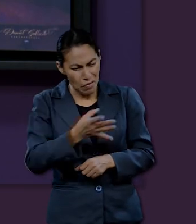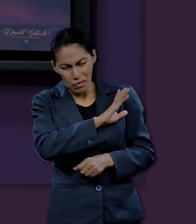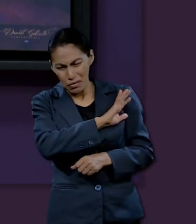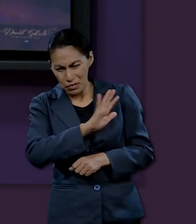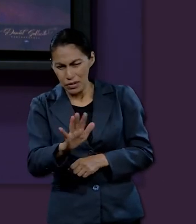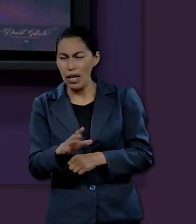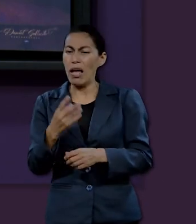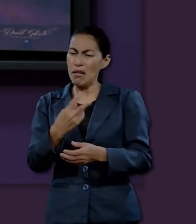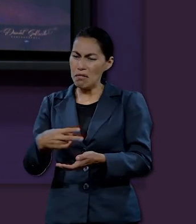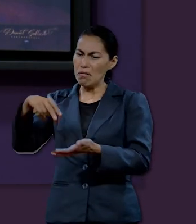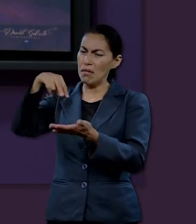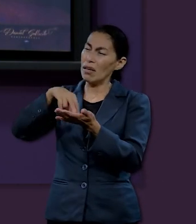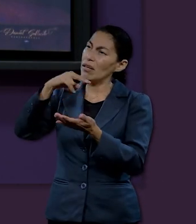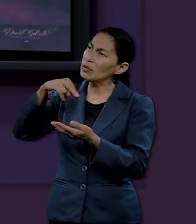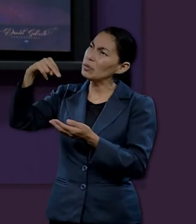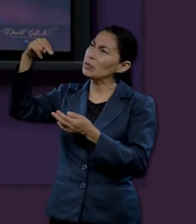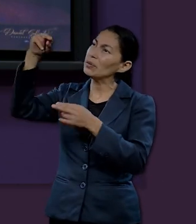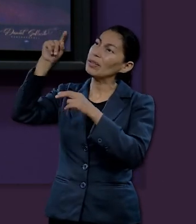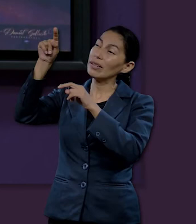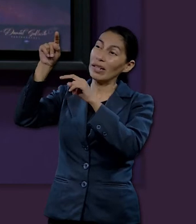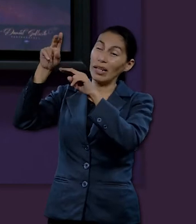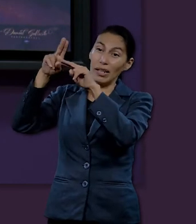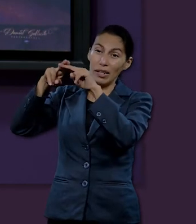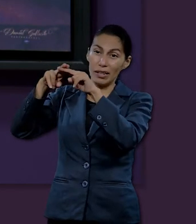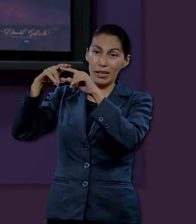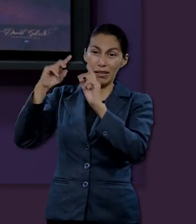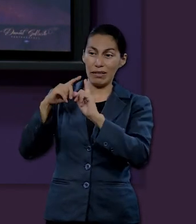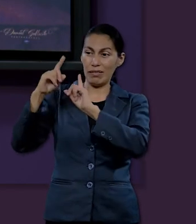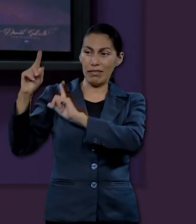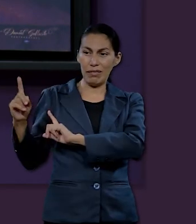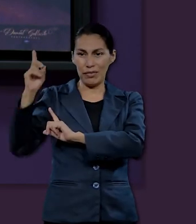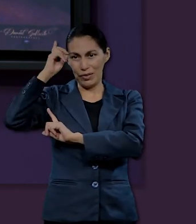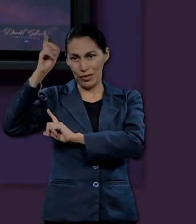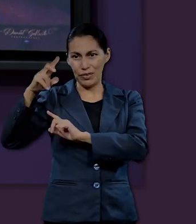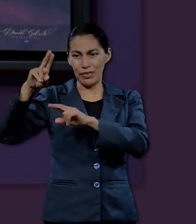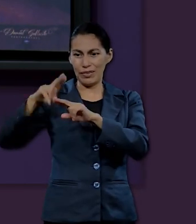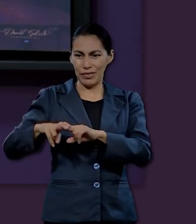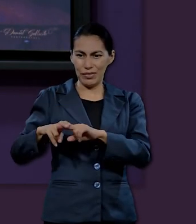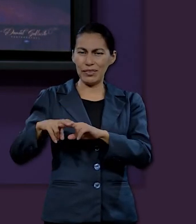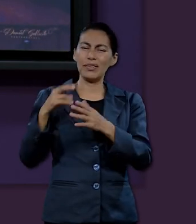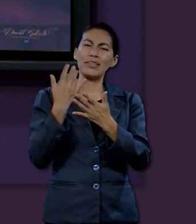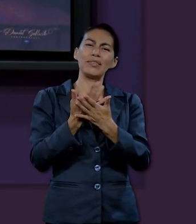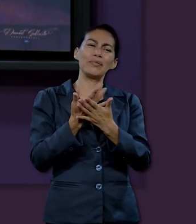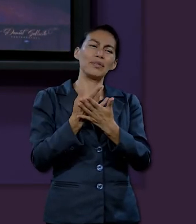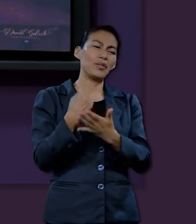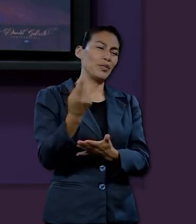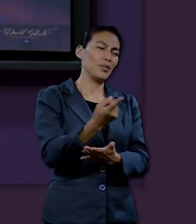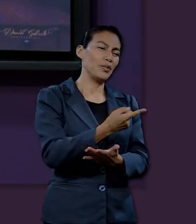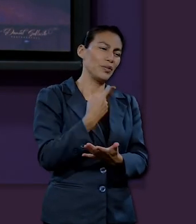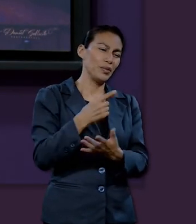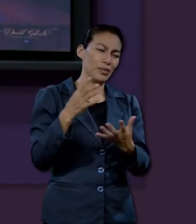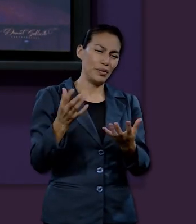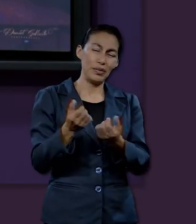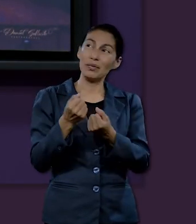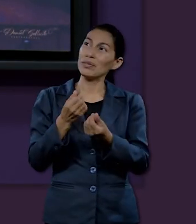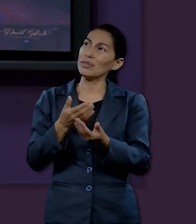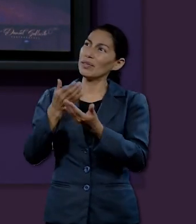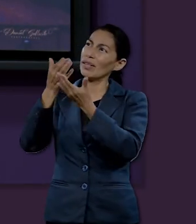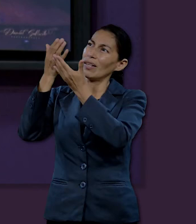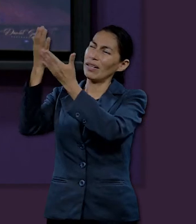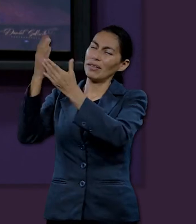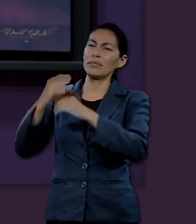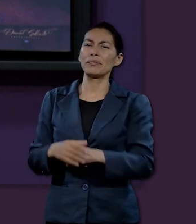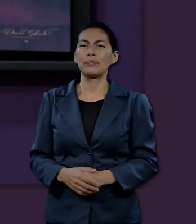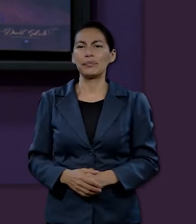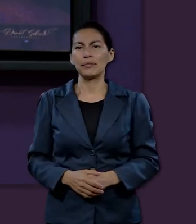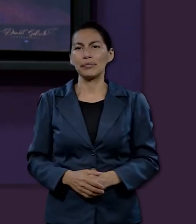la recompensa que él tuvo. Entonces, el origen de la disciplina inicia con Dios mismo. Muy bien, muy bien.